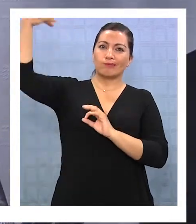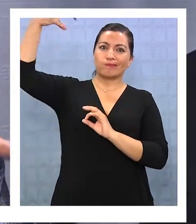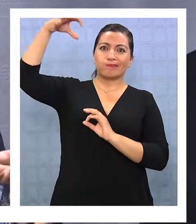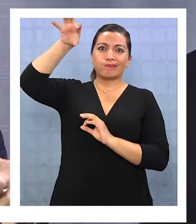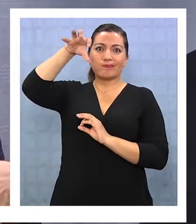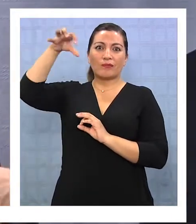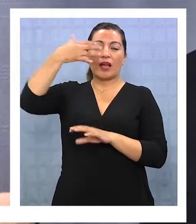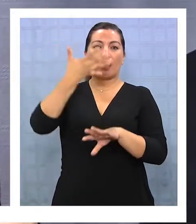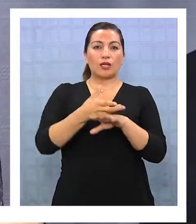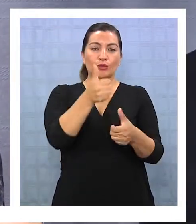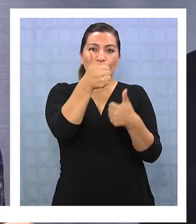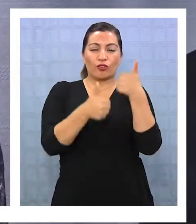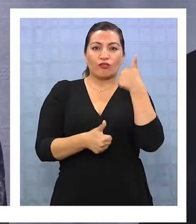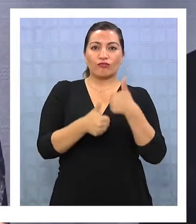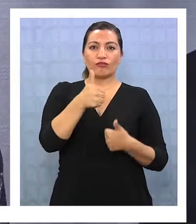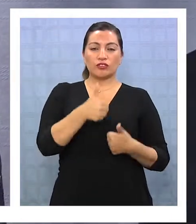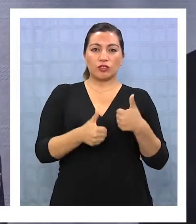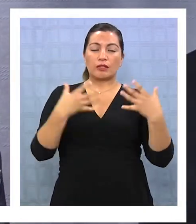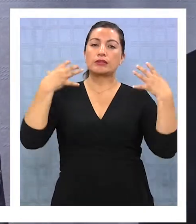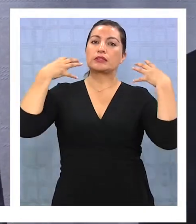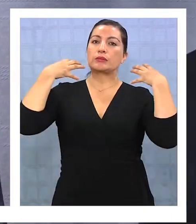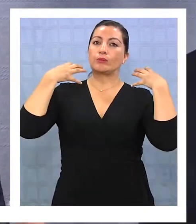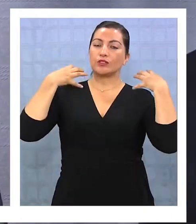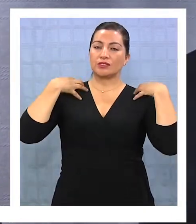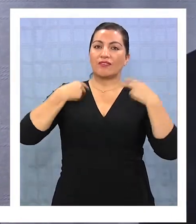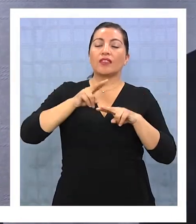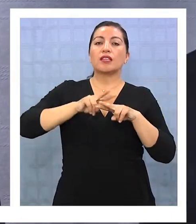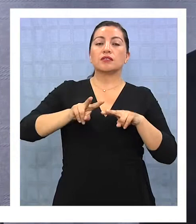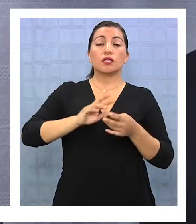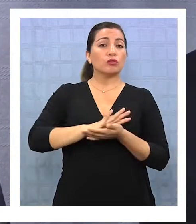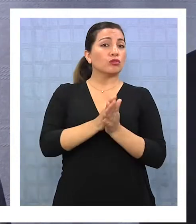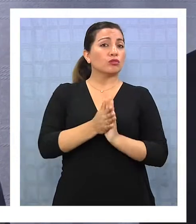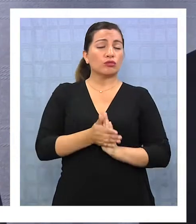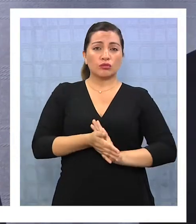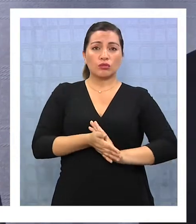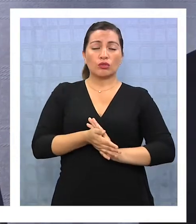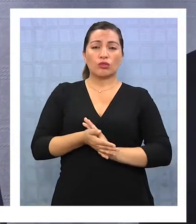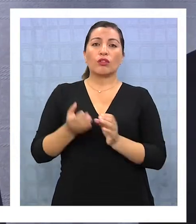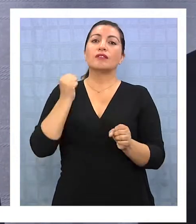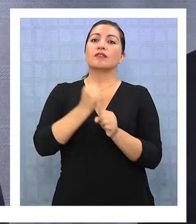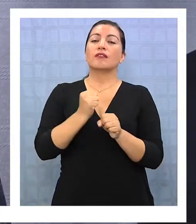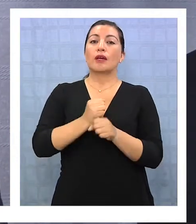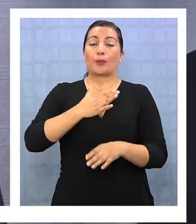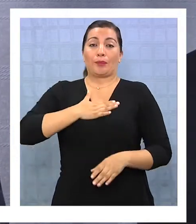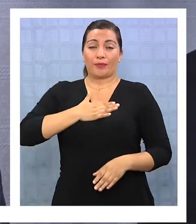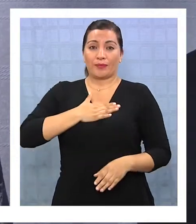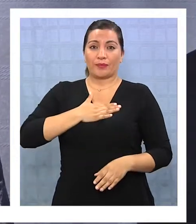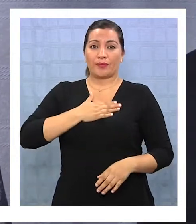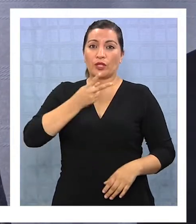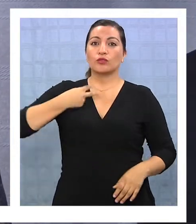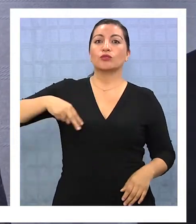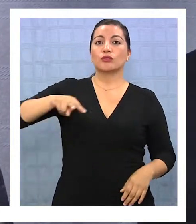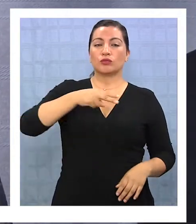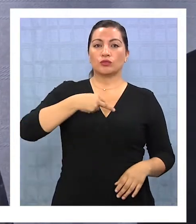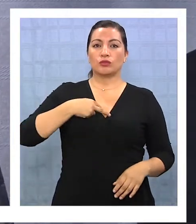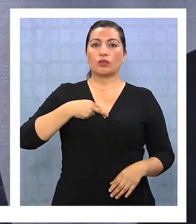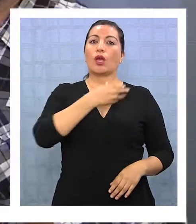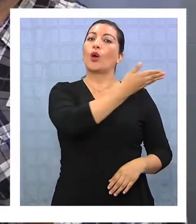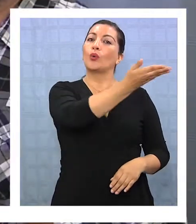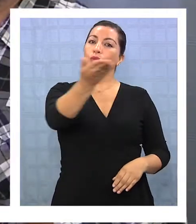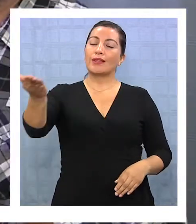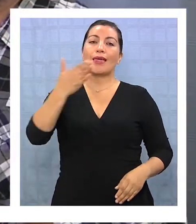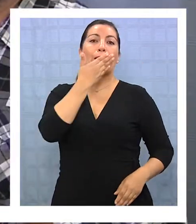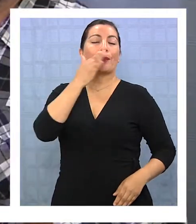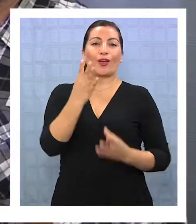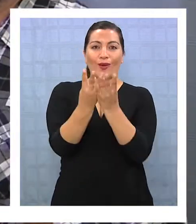satélite, hay profesionales encargados de eso, entonces, aportando desde ese aspecto nuestro, llevar a todos